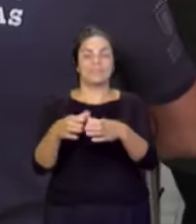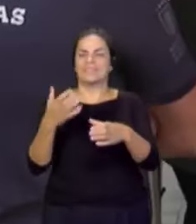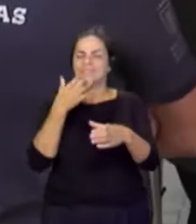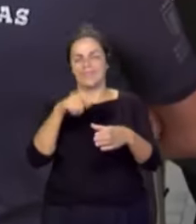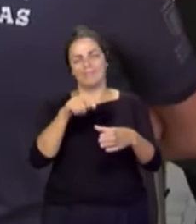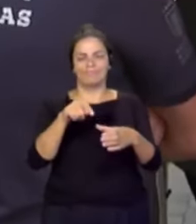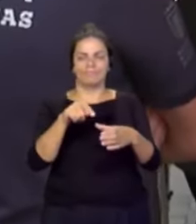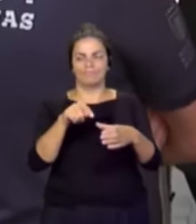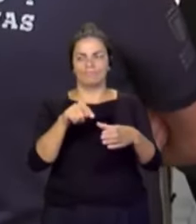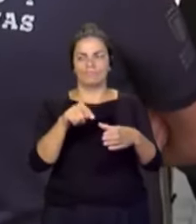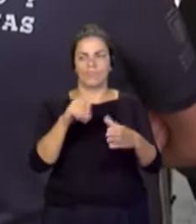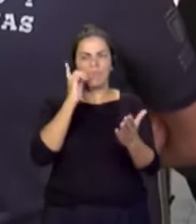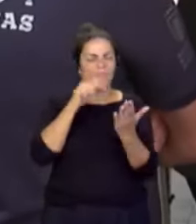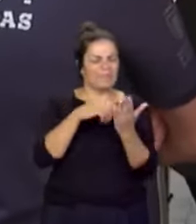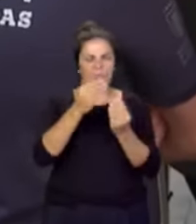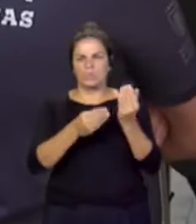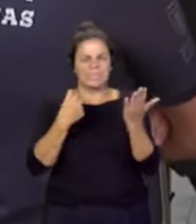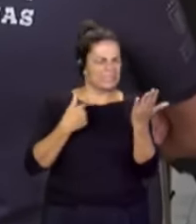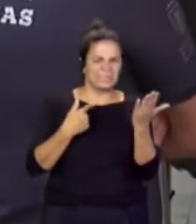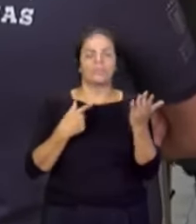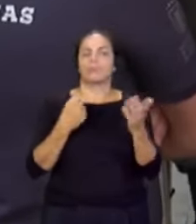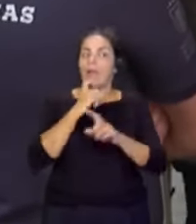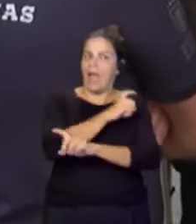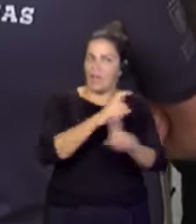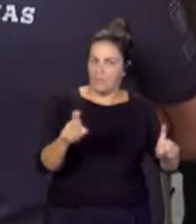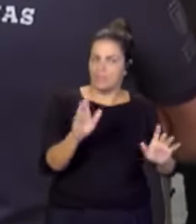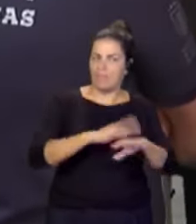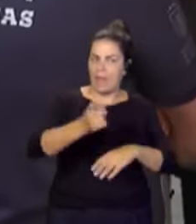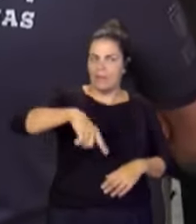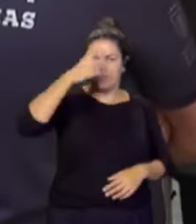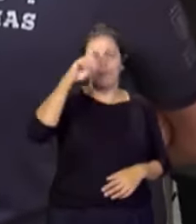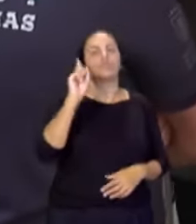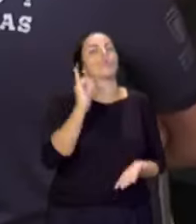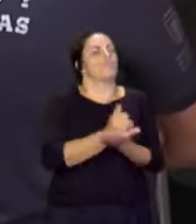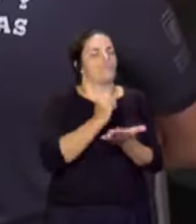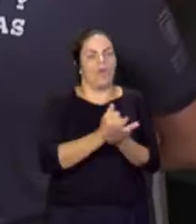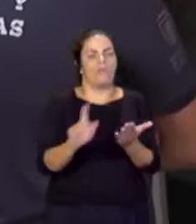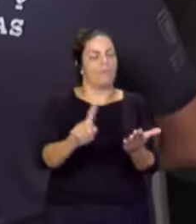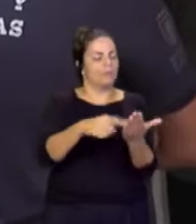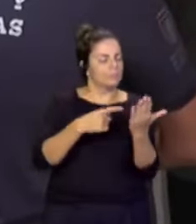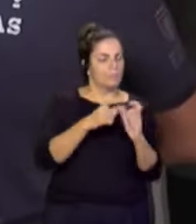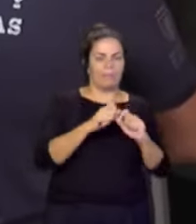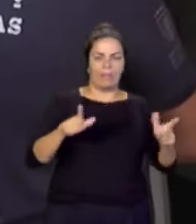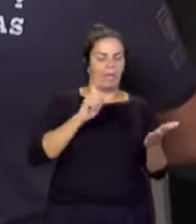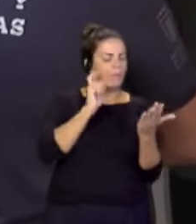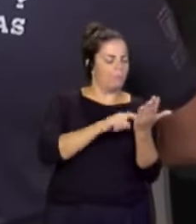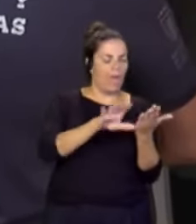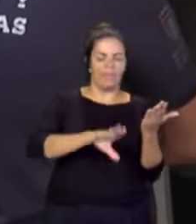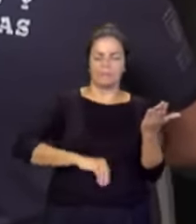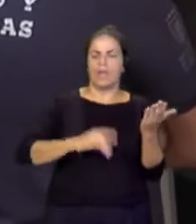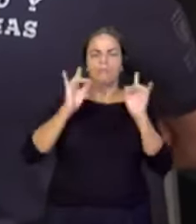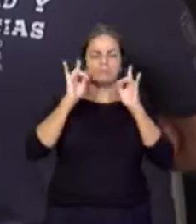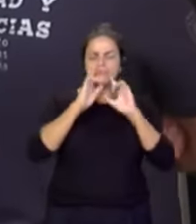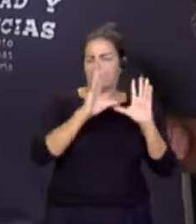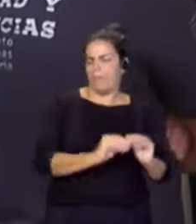dificultades para el uso del móvil, pues que se trata de eso. Se trata tan solo de una prueba, que aprieten la pantalla, que le den a aceptar, que el mensaje se apaga